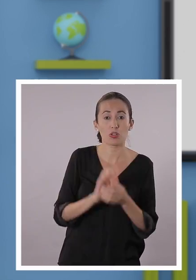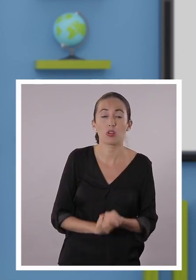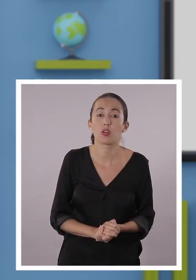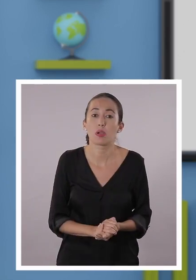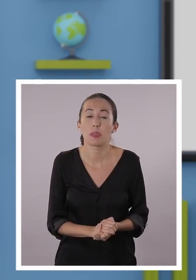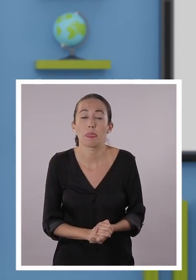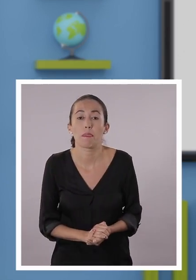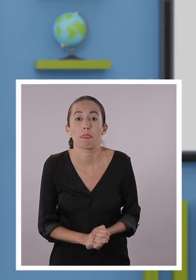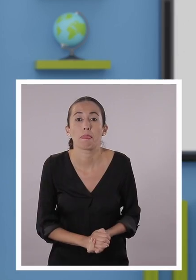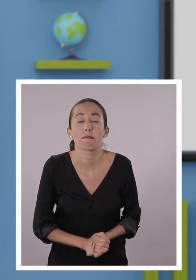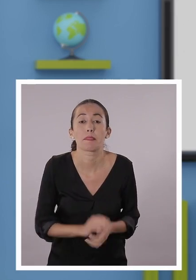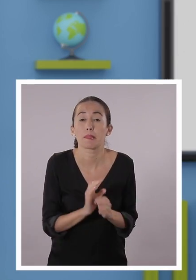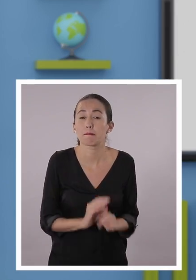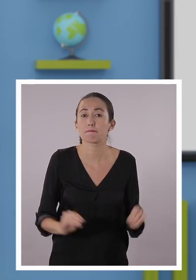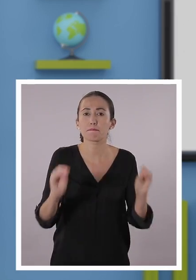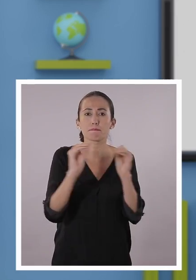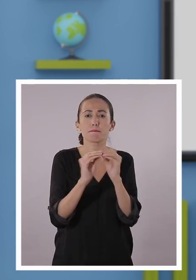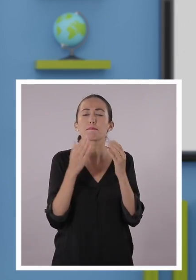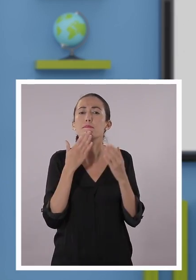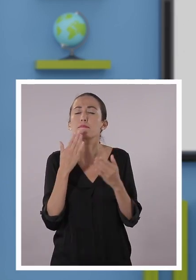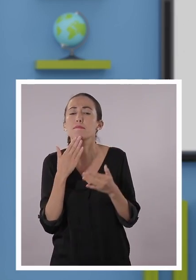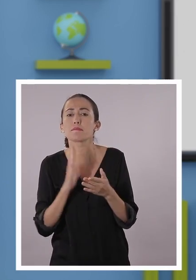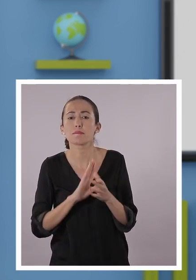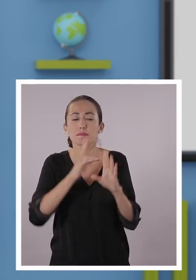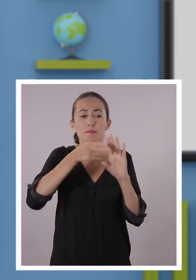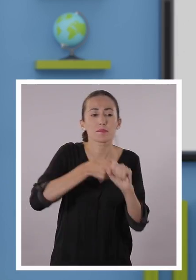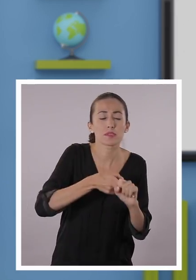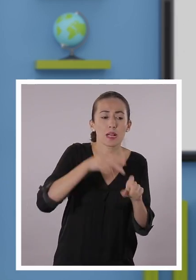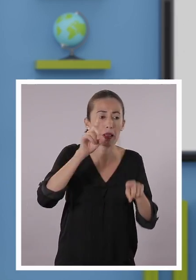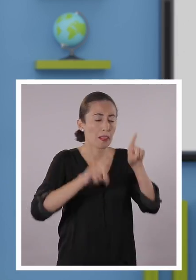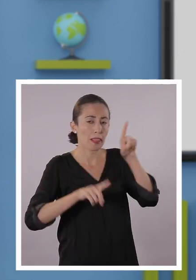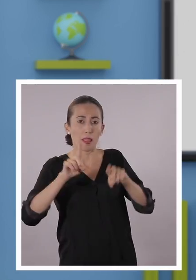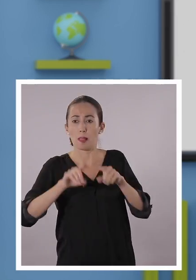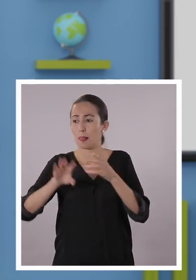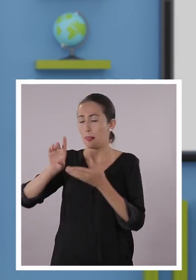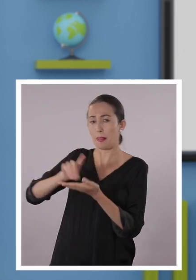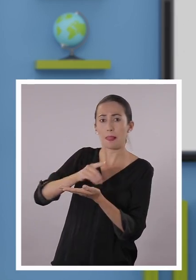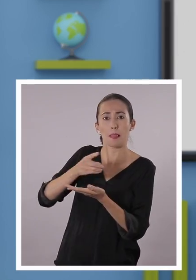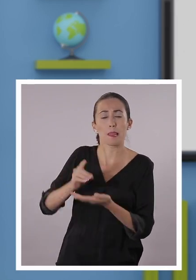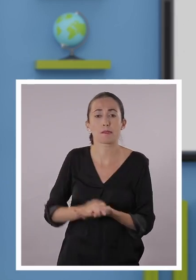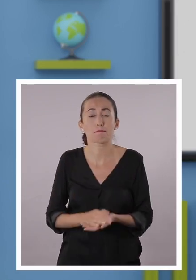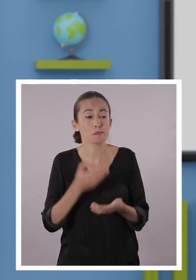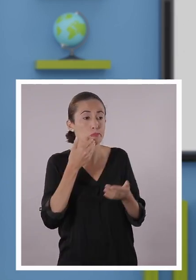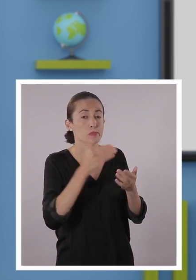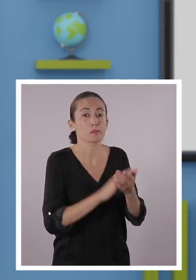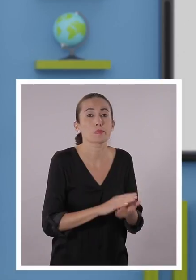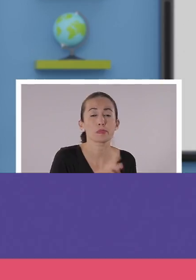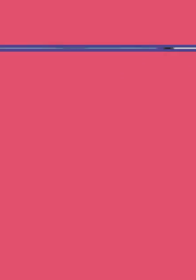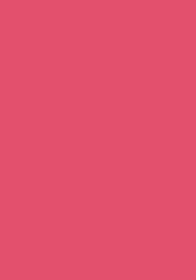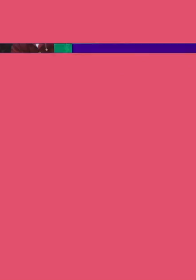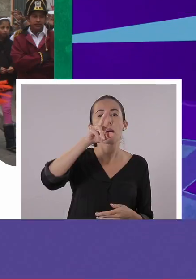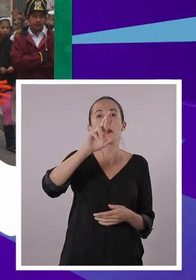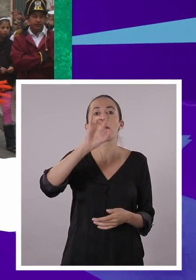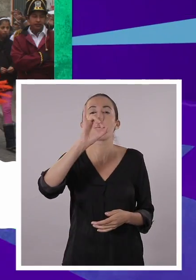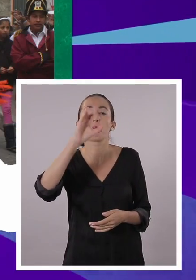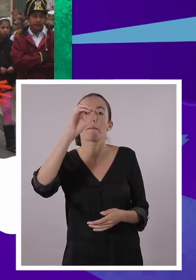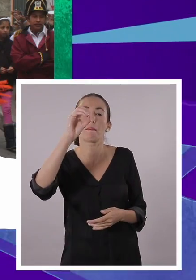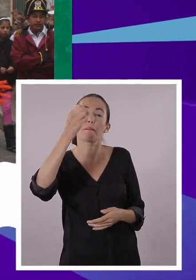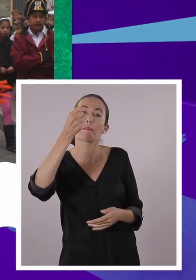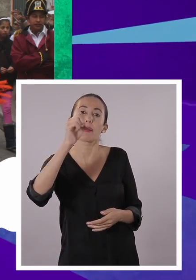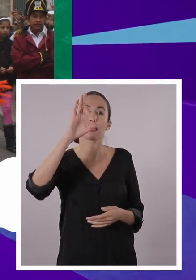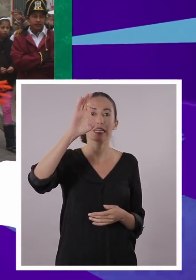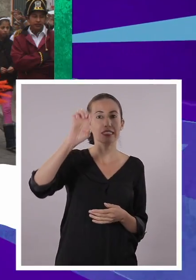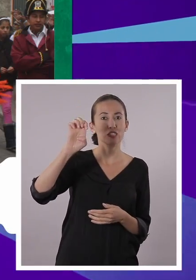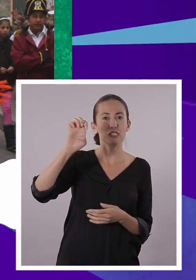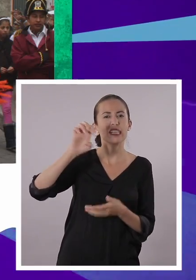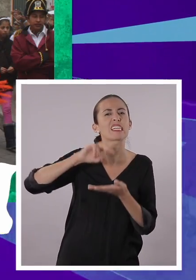Pujilí. Pero, Santi, ¿quién más participa en este desfile? Son algunos otros actores. Por ejemplo, tenemos el prioste, que es la persona encargada de